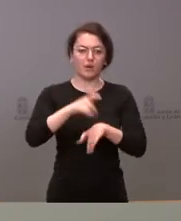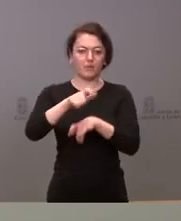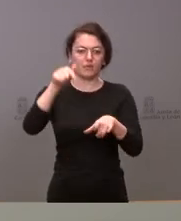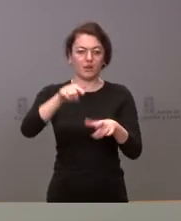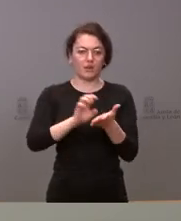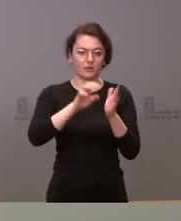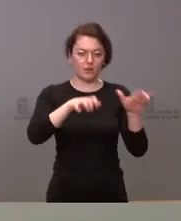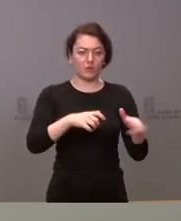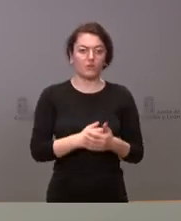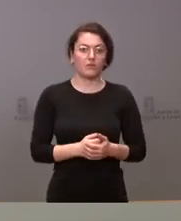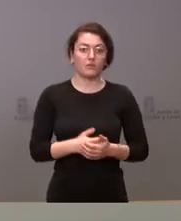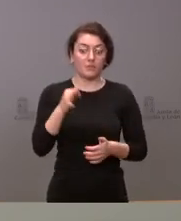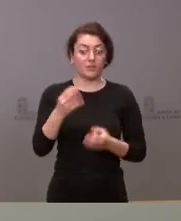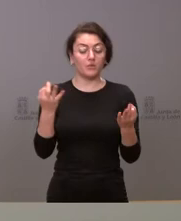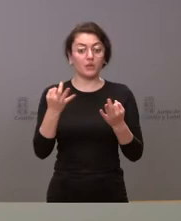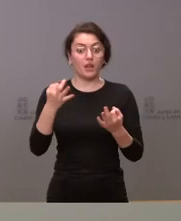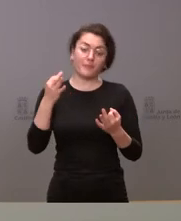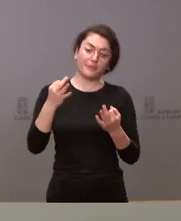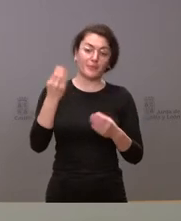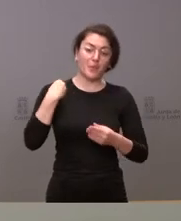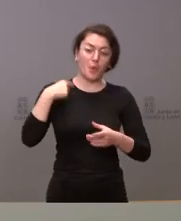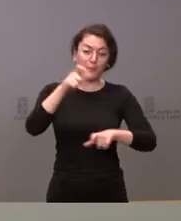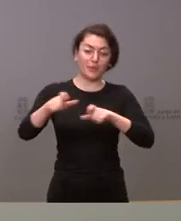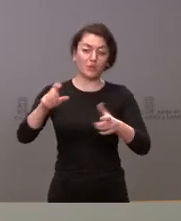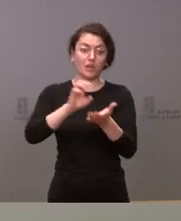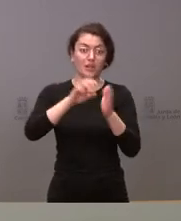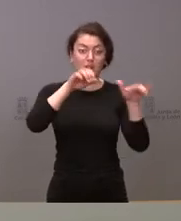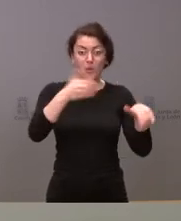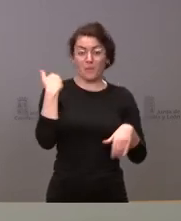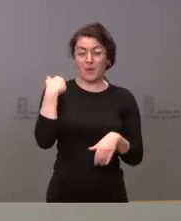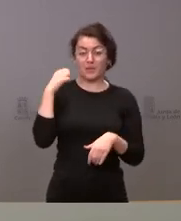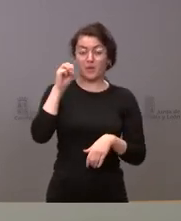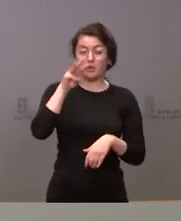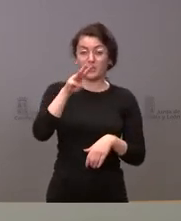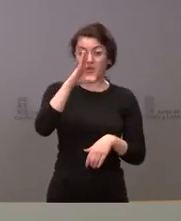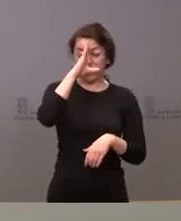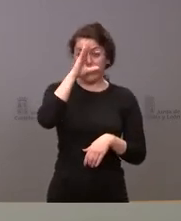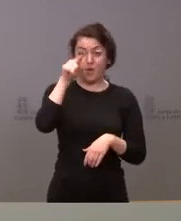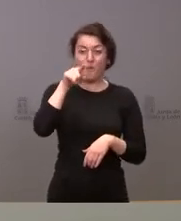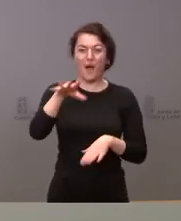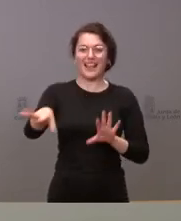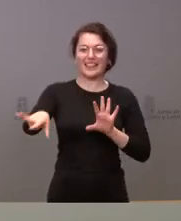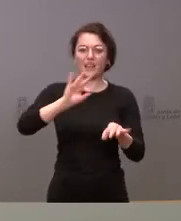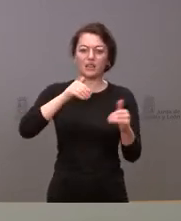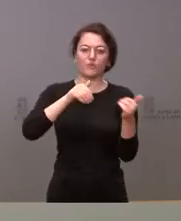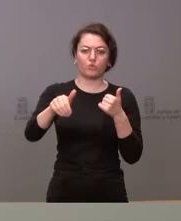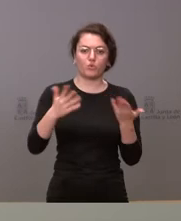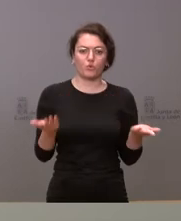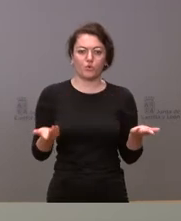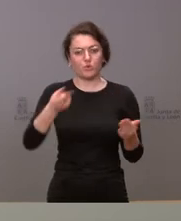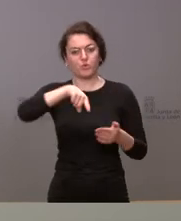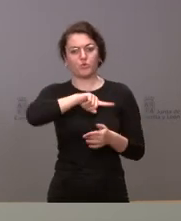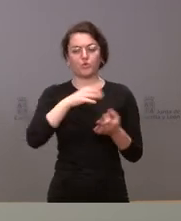de este momento es que fueron las personas de Castilla y León quienes el día 13 de febrero decidieron su futuro y por tanto nosotros lo que tenemos que